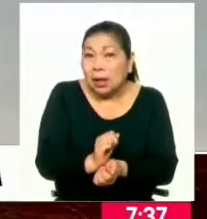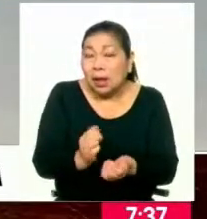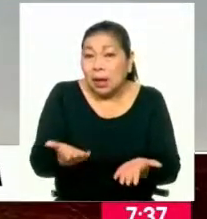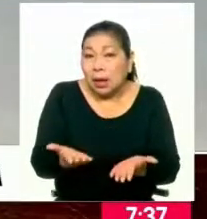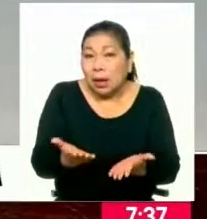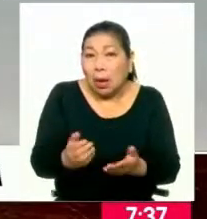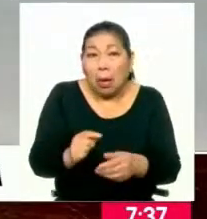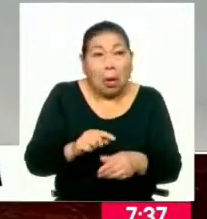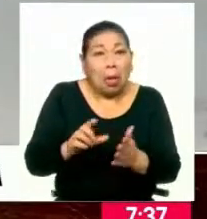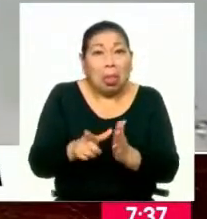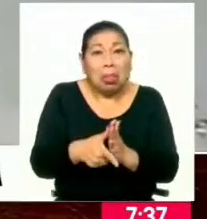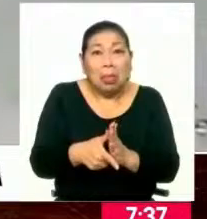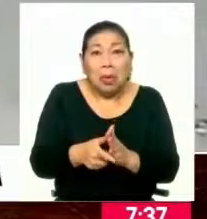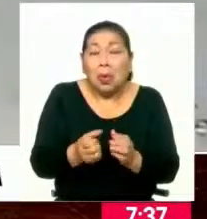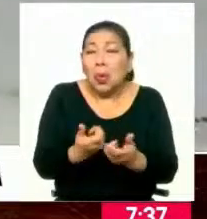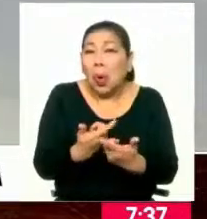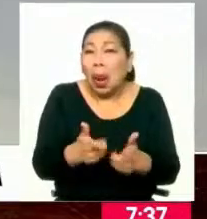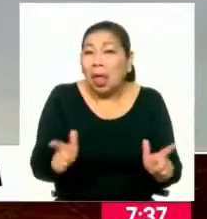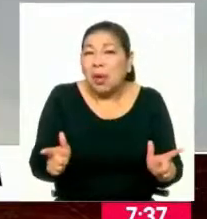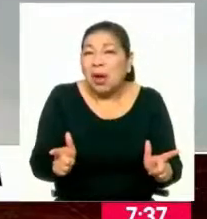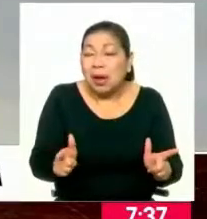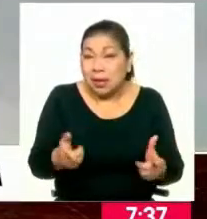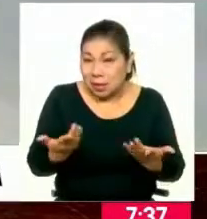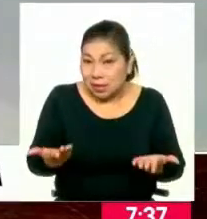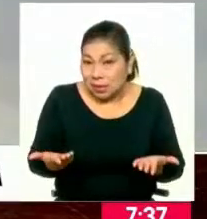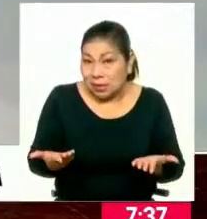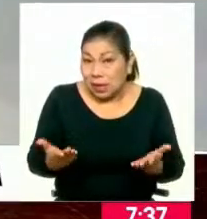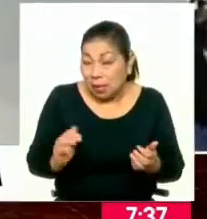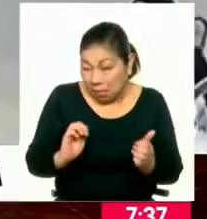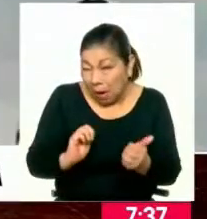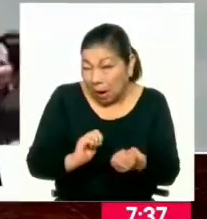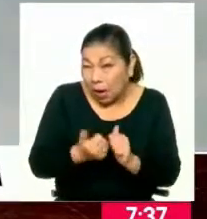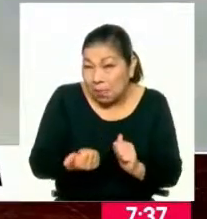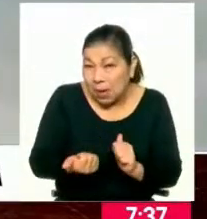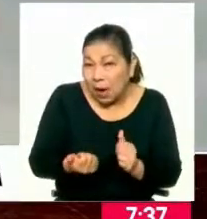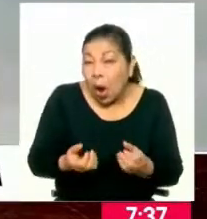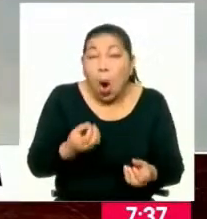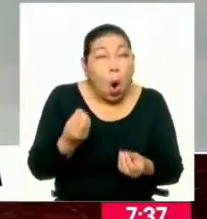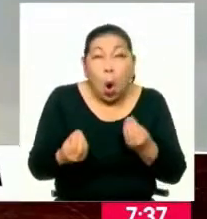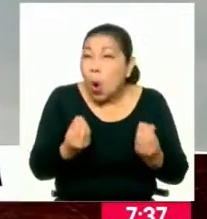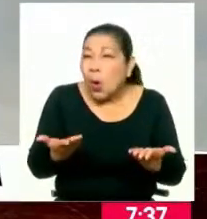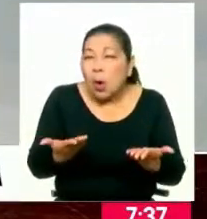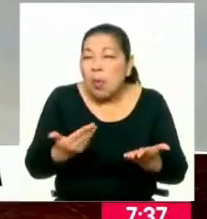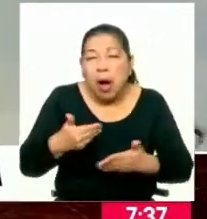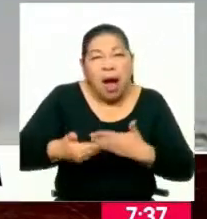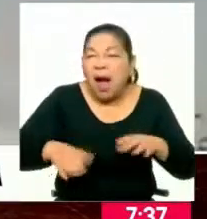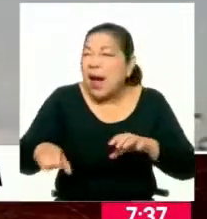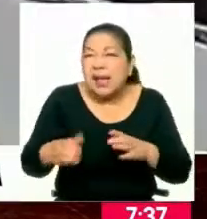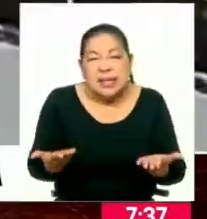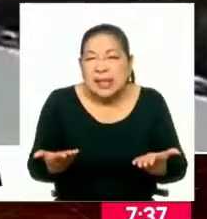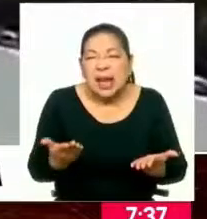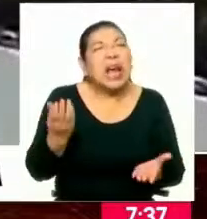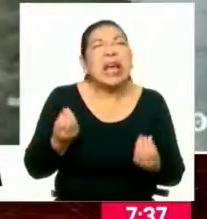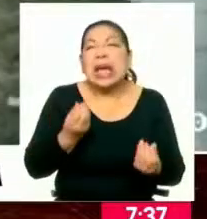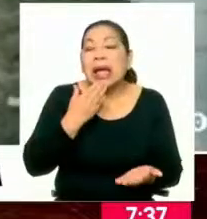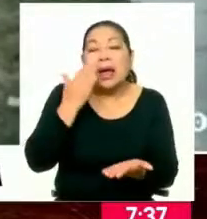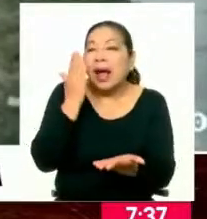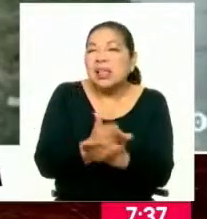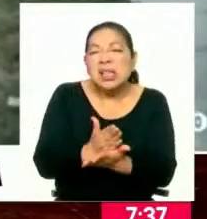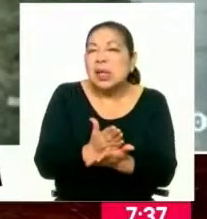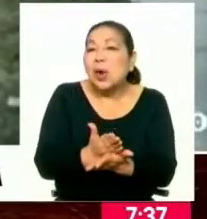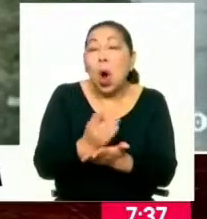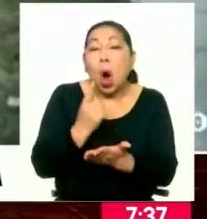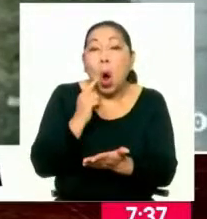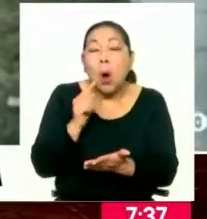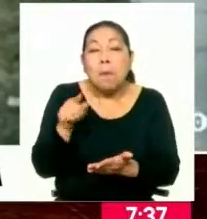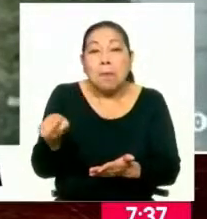a las pocas horas lo tendrán que soltar. ¿Eso va a cambiar? Es decir, ¿cuál será el procedimiento? ¿Cuál es la sanción que le correspondería